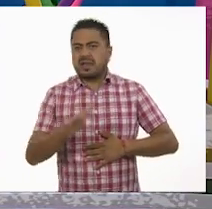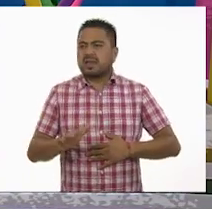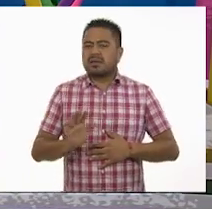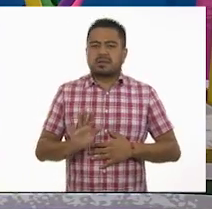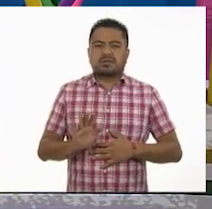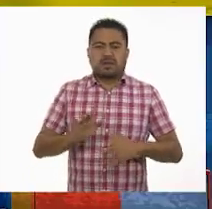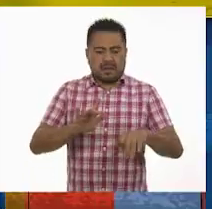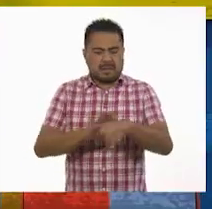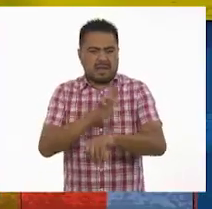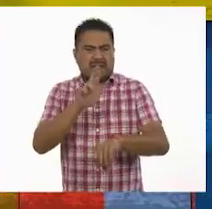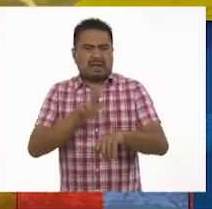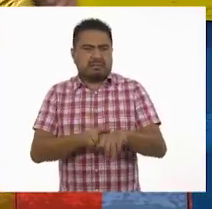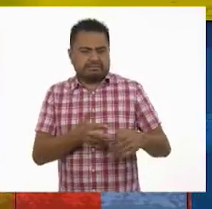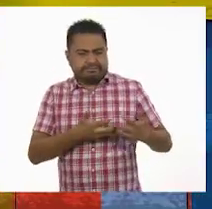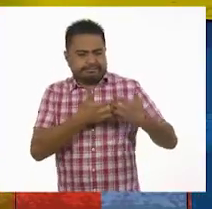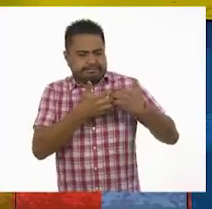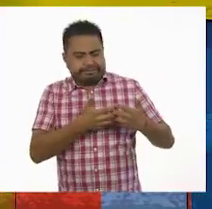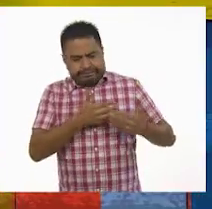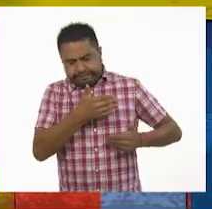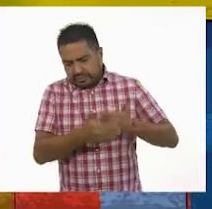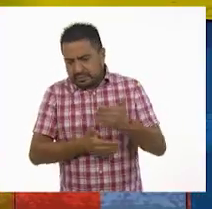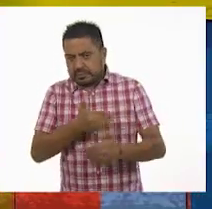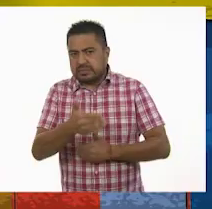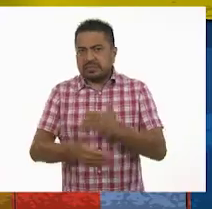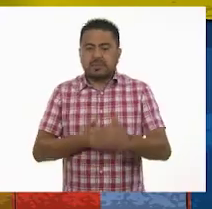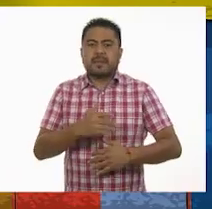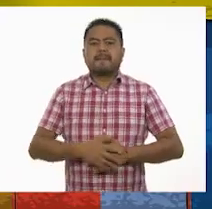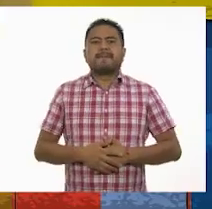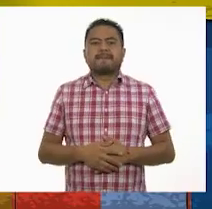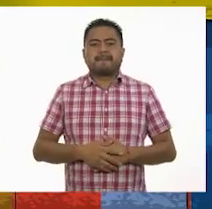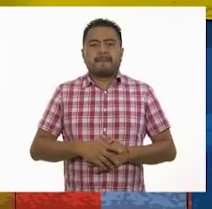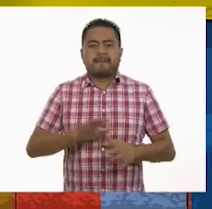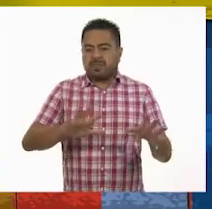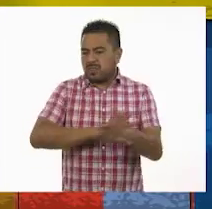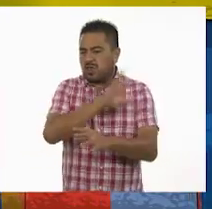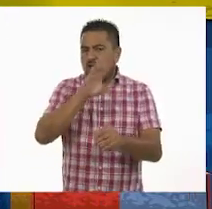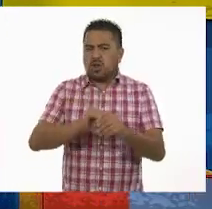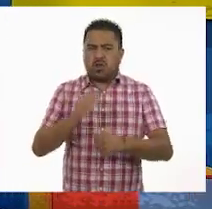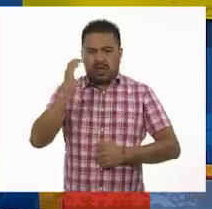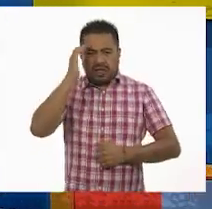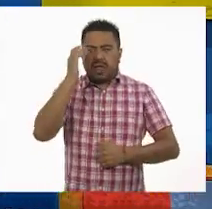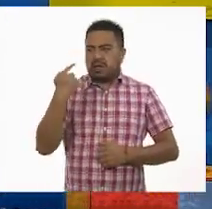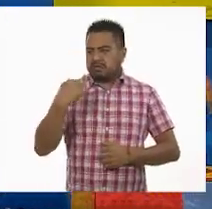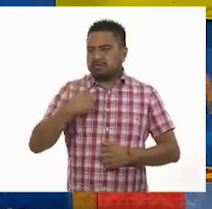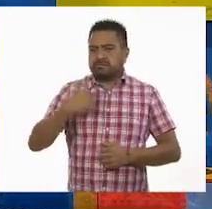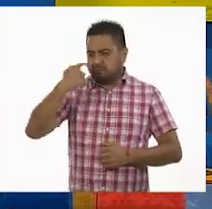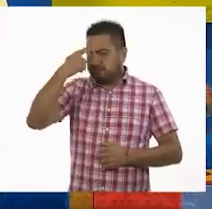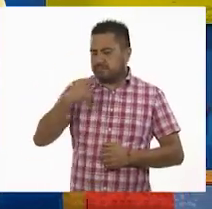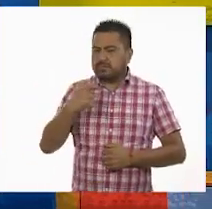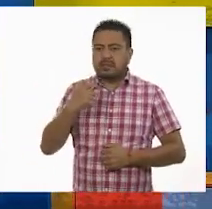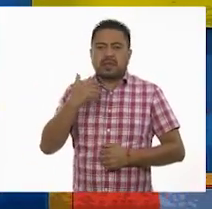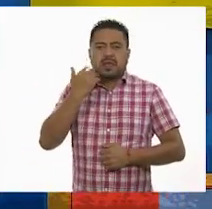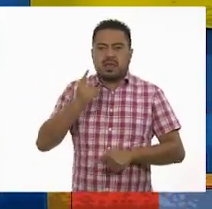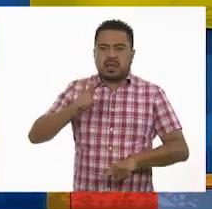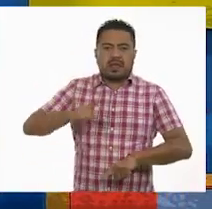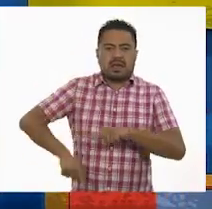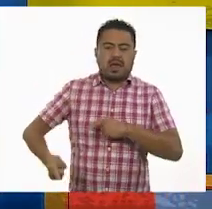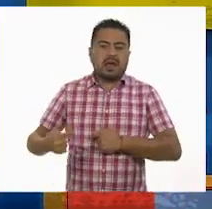grandes producciones. Todo el mundo me conoce y me quiere imitar,